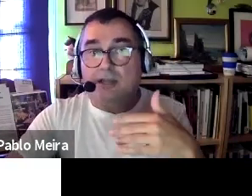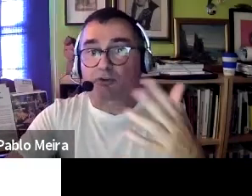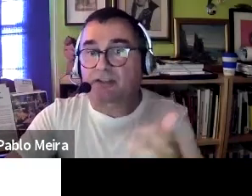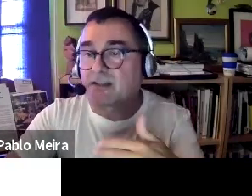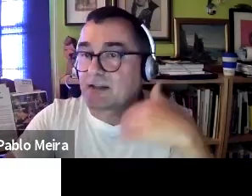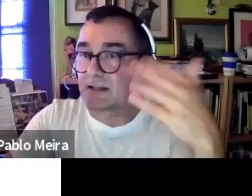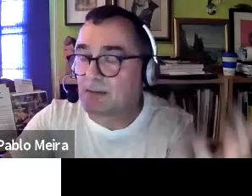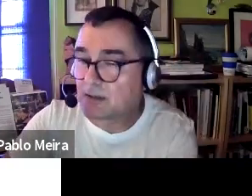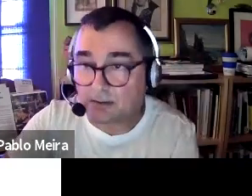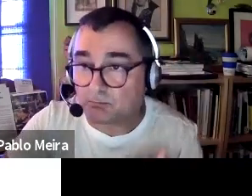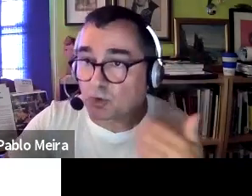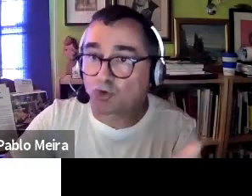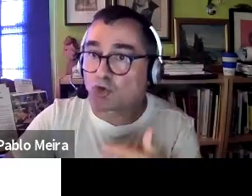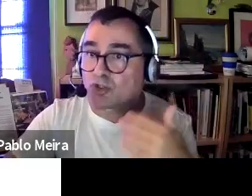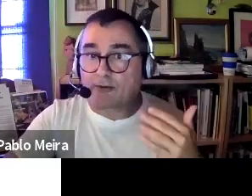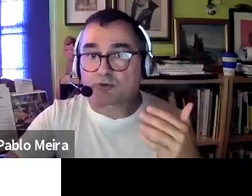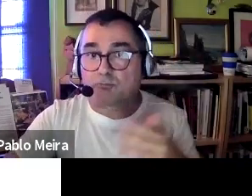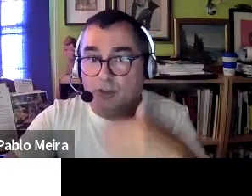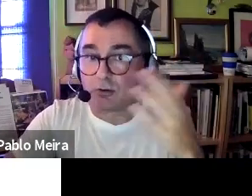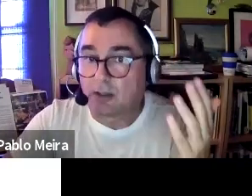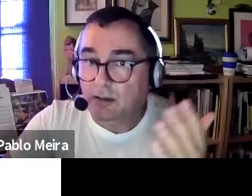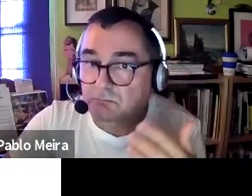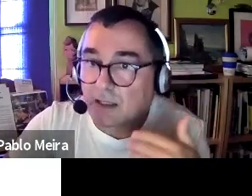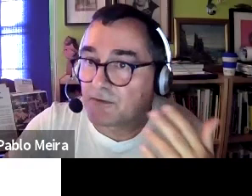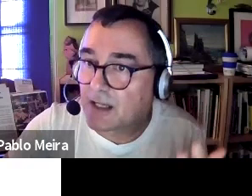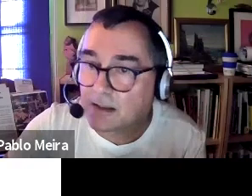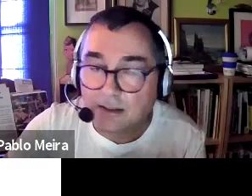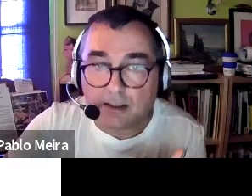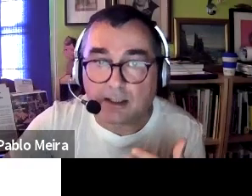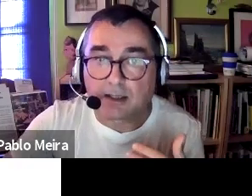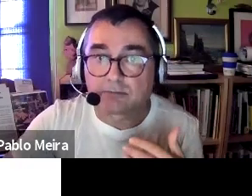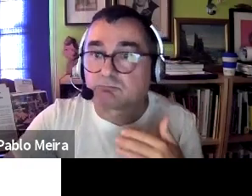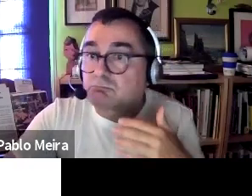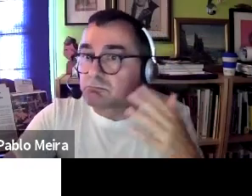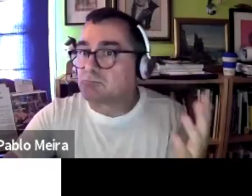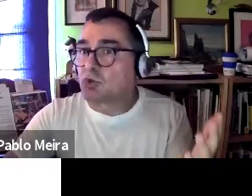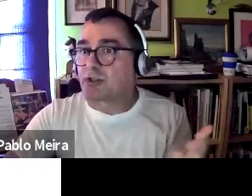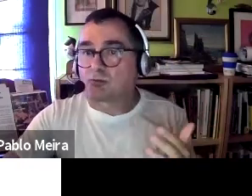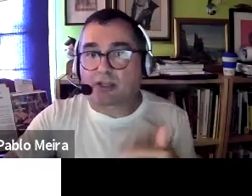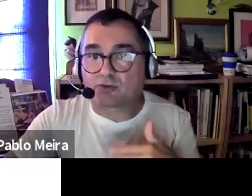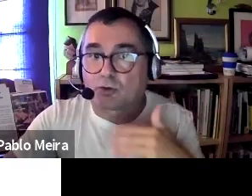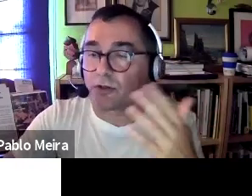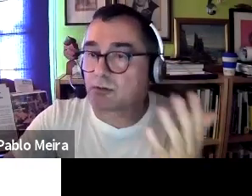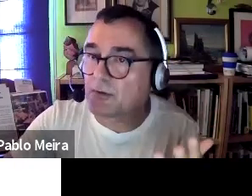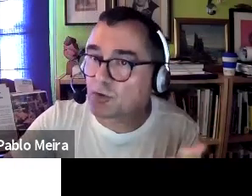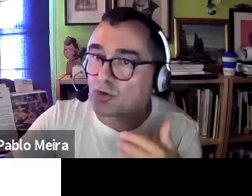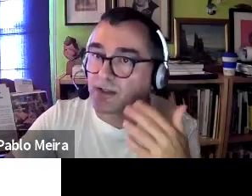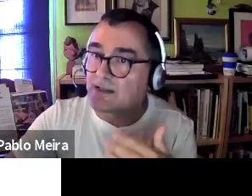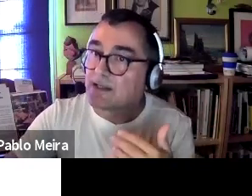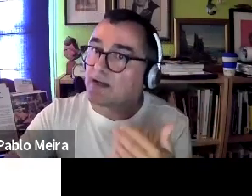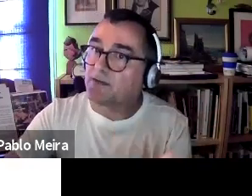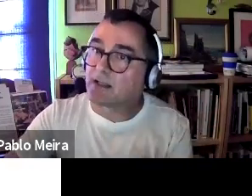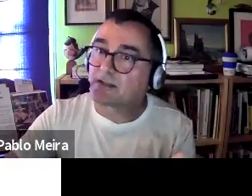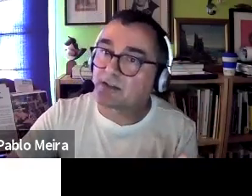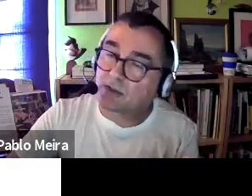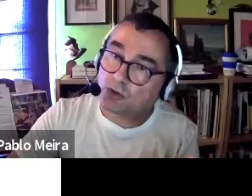medio y apostasen ya directamente por los dos grados. Pero al final lo que tenemos ahí es un objetivo ambicioso